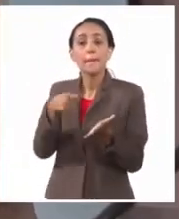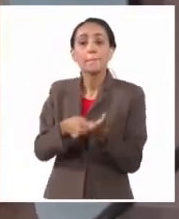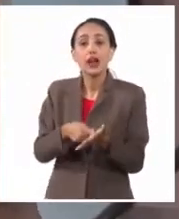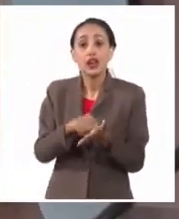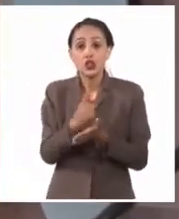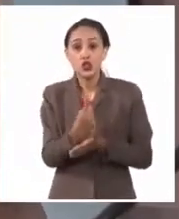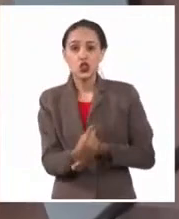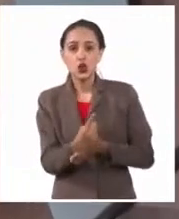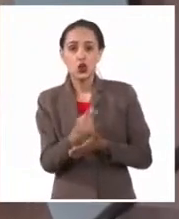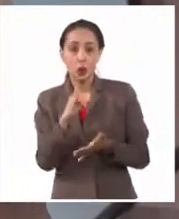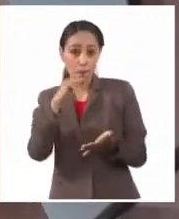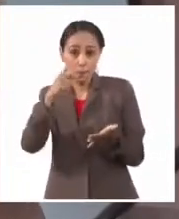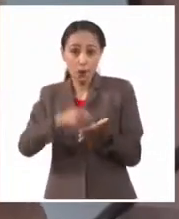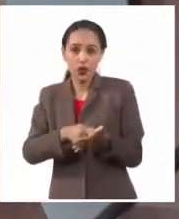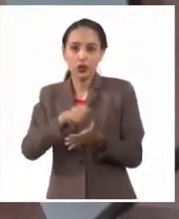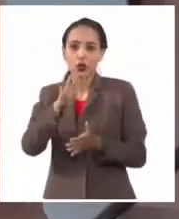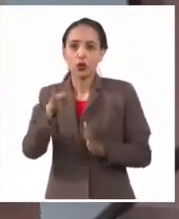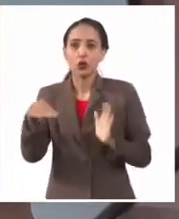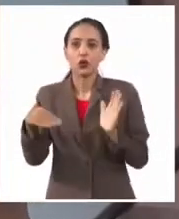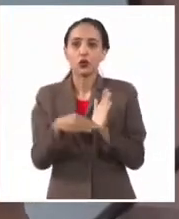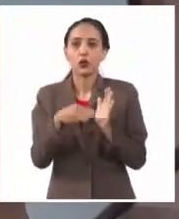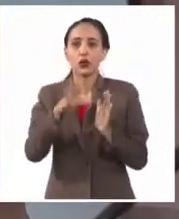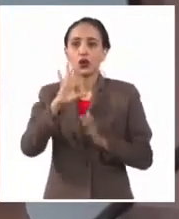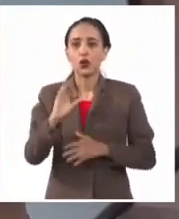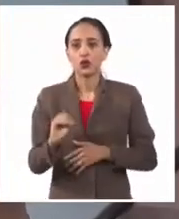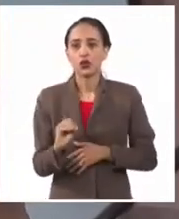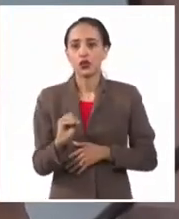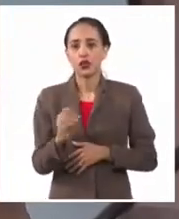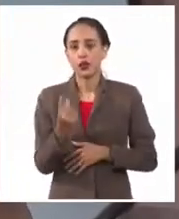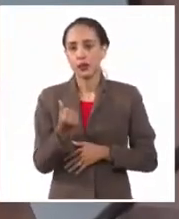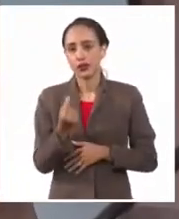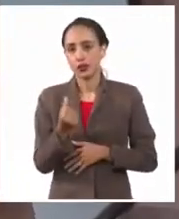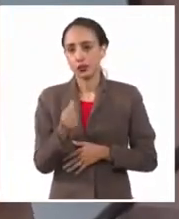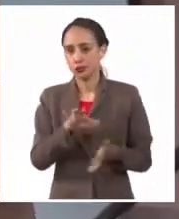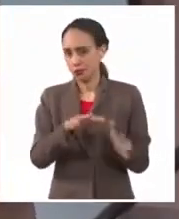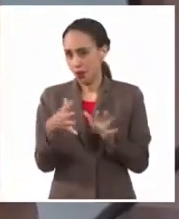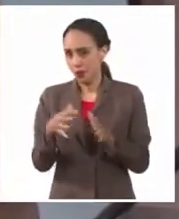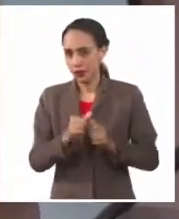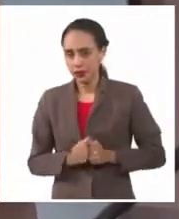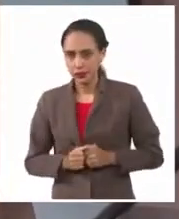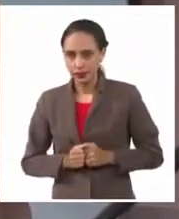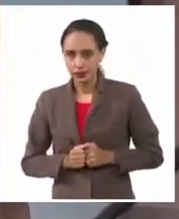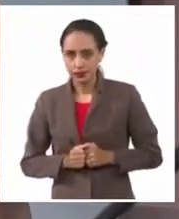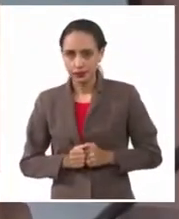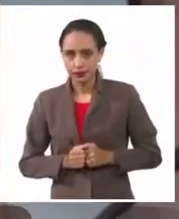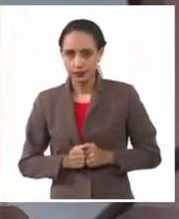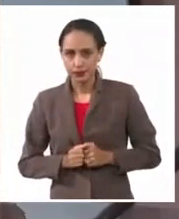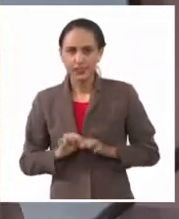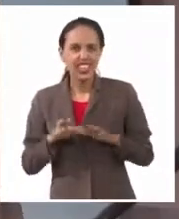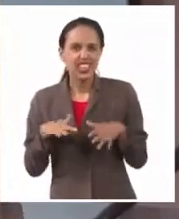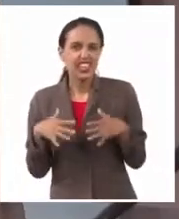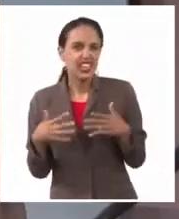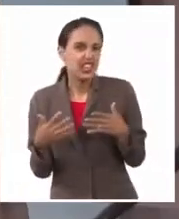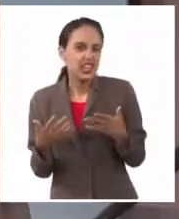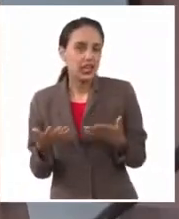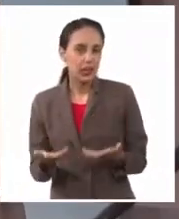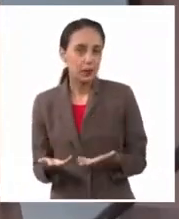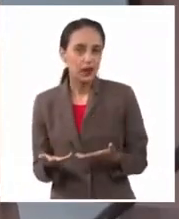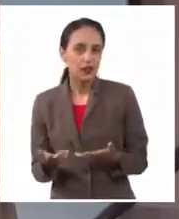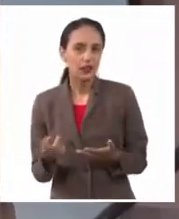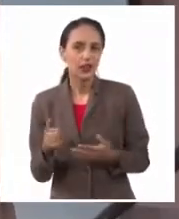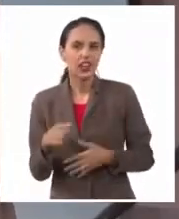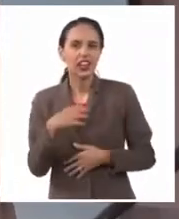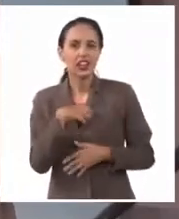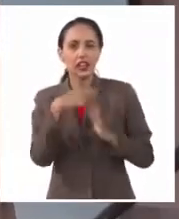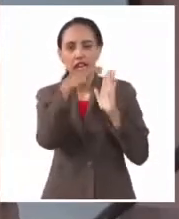solo por aranceles, 4.080 pesos aproximadamente. ¿Qué es lo que va a pasar y qué es lo que dispone la